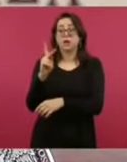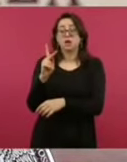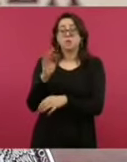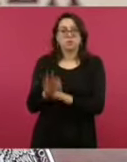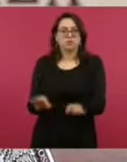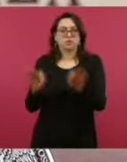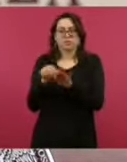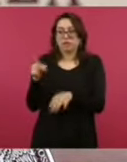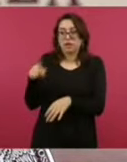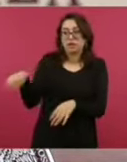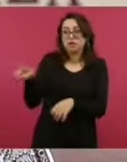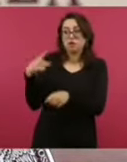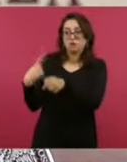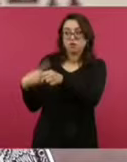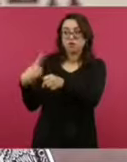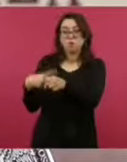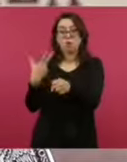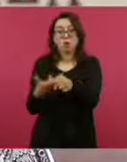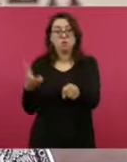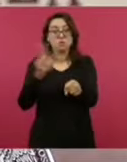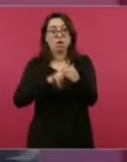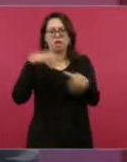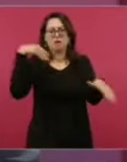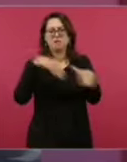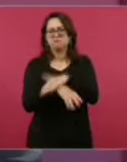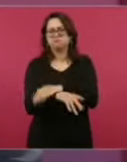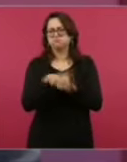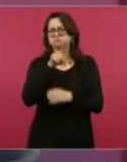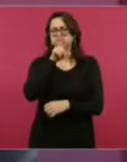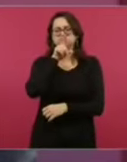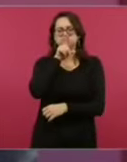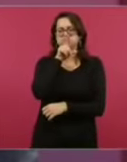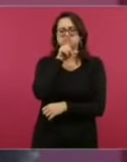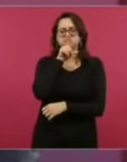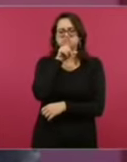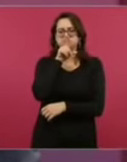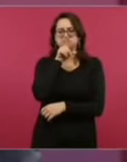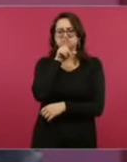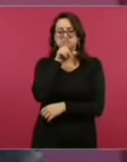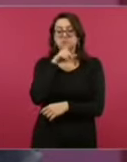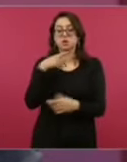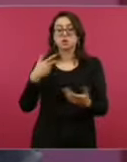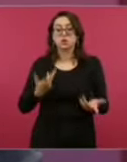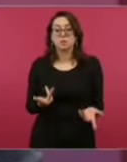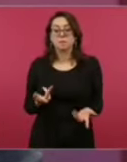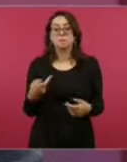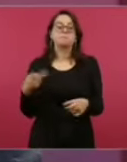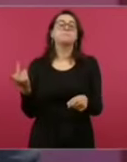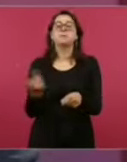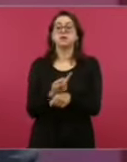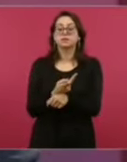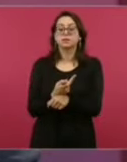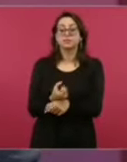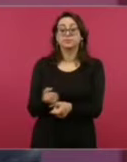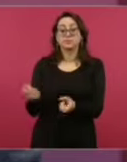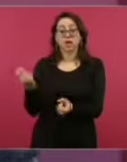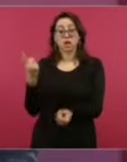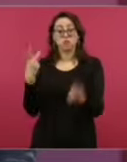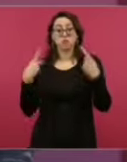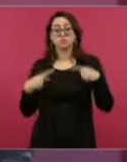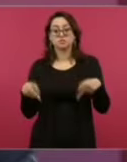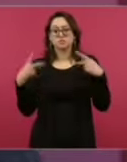respecto a la hospitalización, hemos notado que algunas personas que no recibieron esquemas de vacunación completos